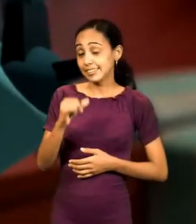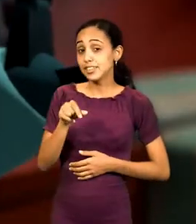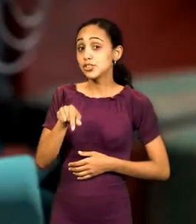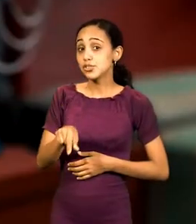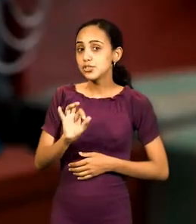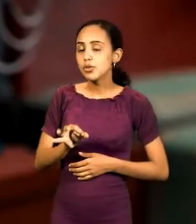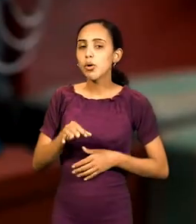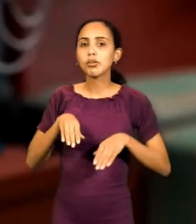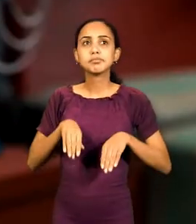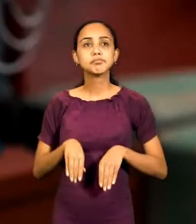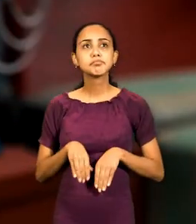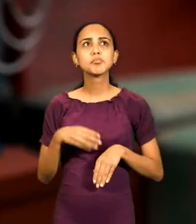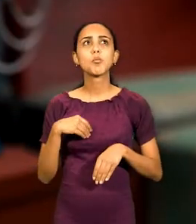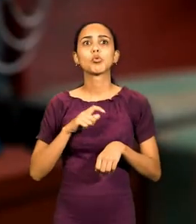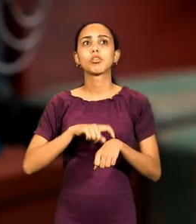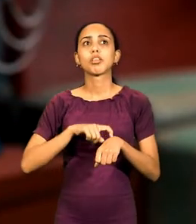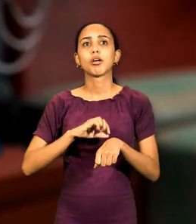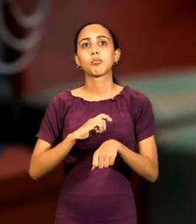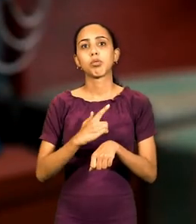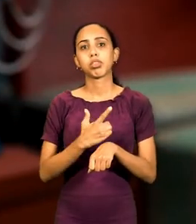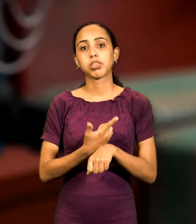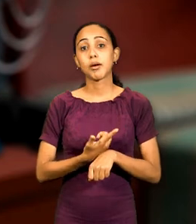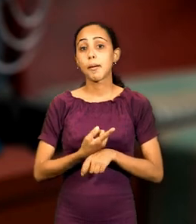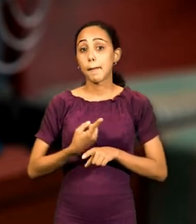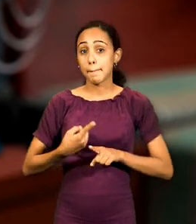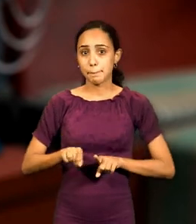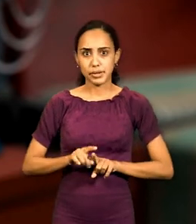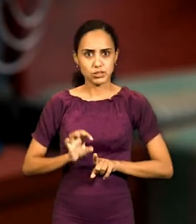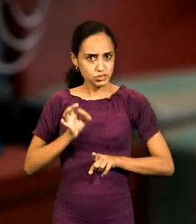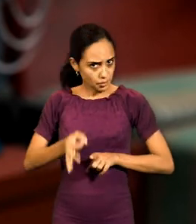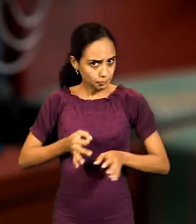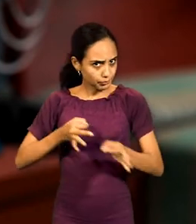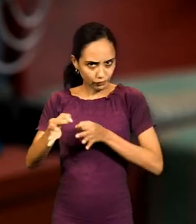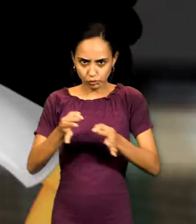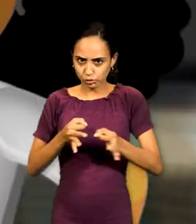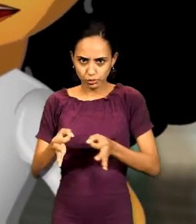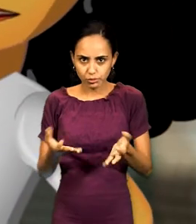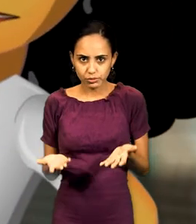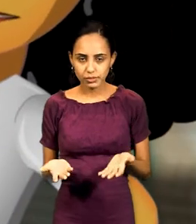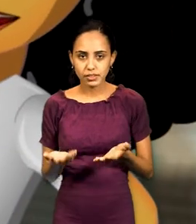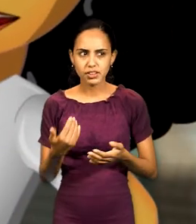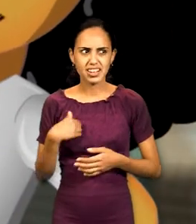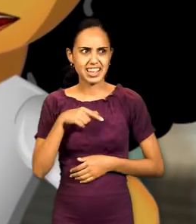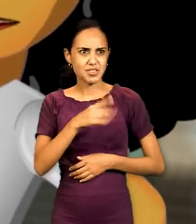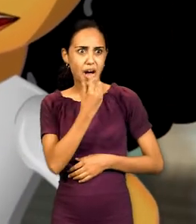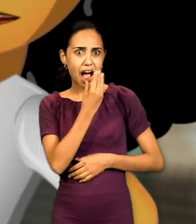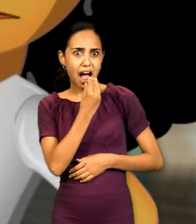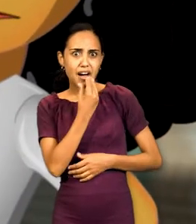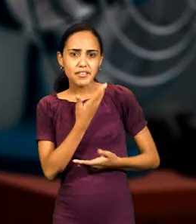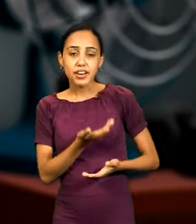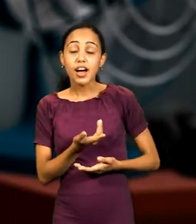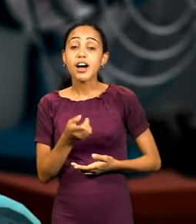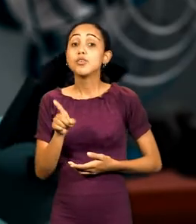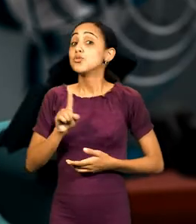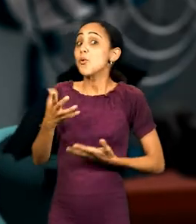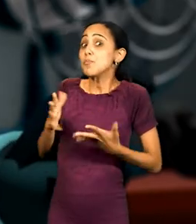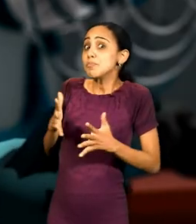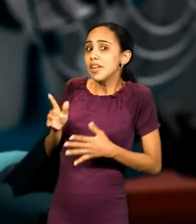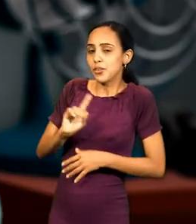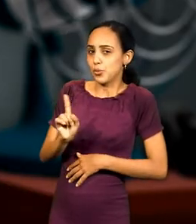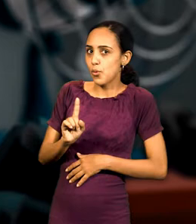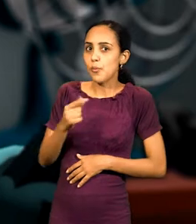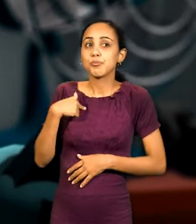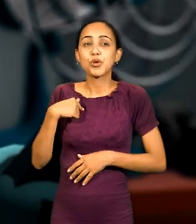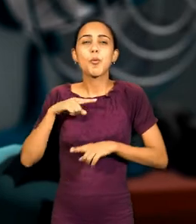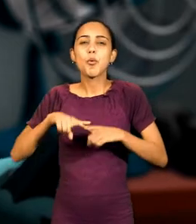Afirmativo. Me he mantenido en reposo durante mucho tiempo, pero no he dejado de funcionar. ¿Este tareco habla? No tengas